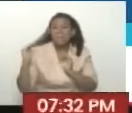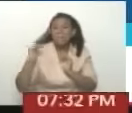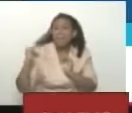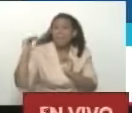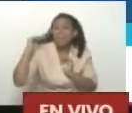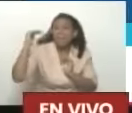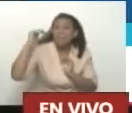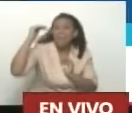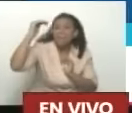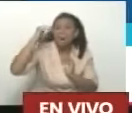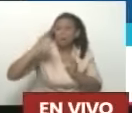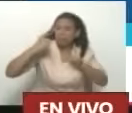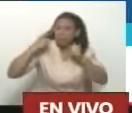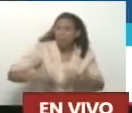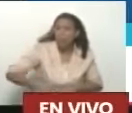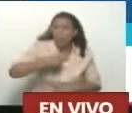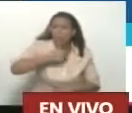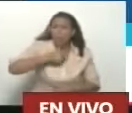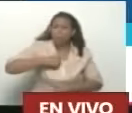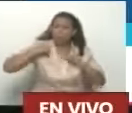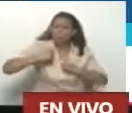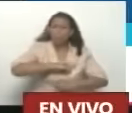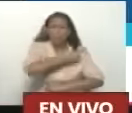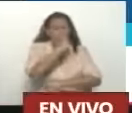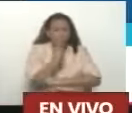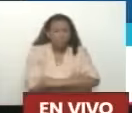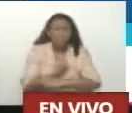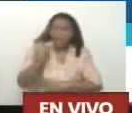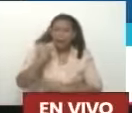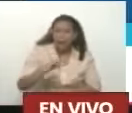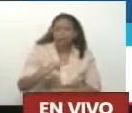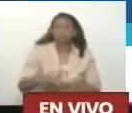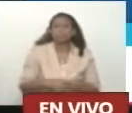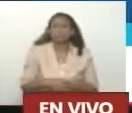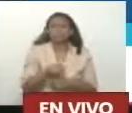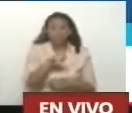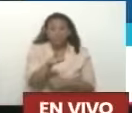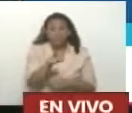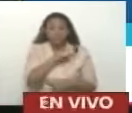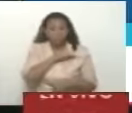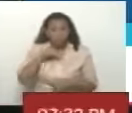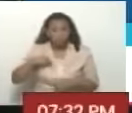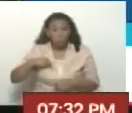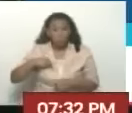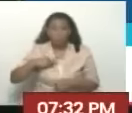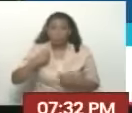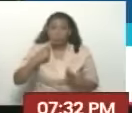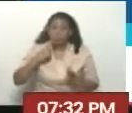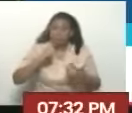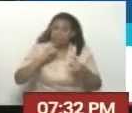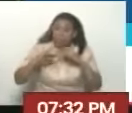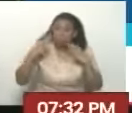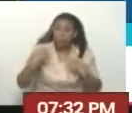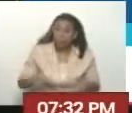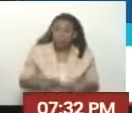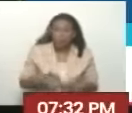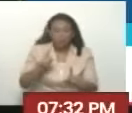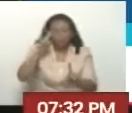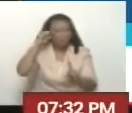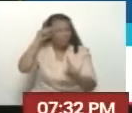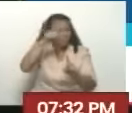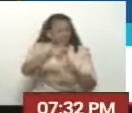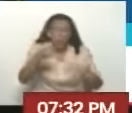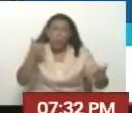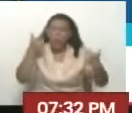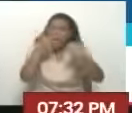de pie Estamos fuertes Y que nos toca Un reto tremendo De consolidar Lo que hoy